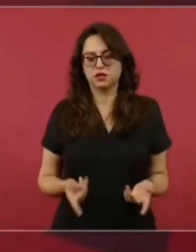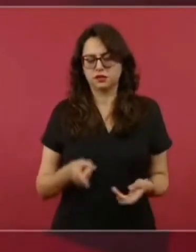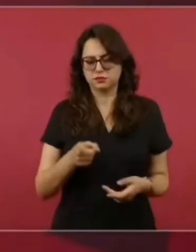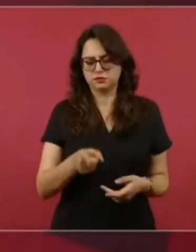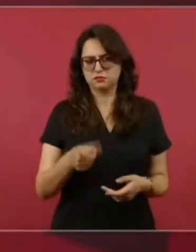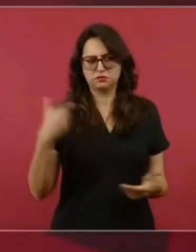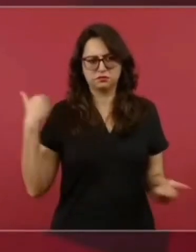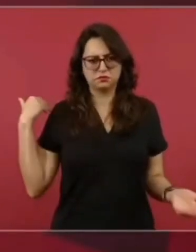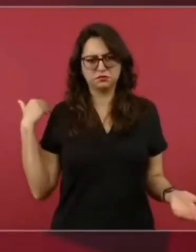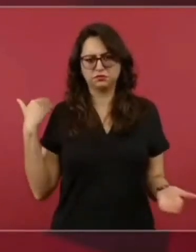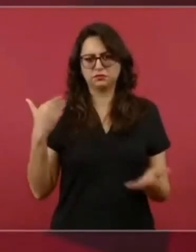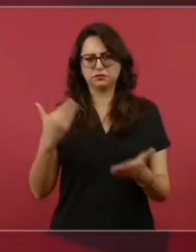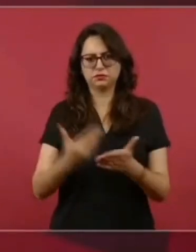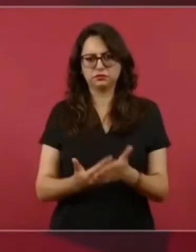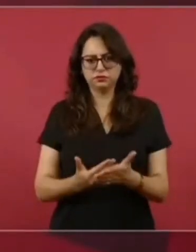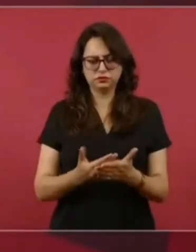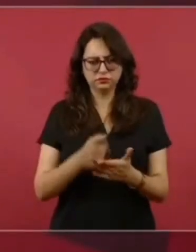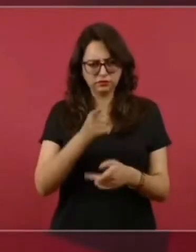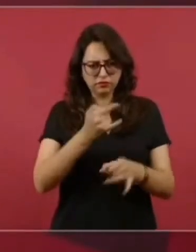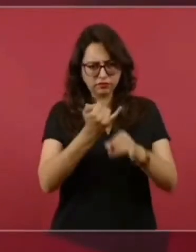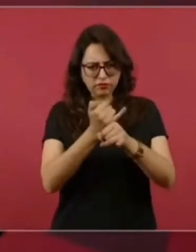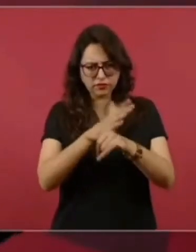preguntando, que se había